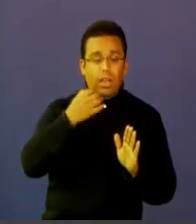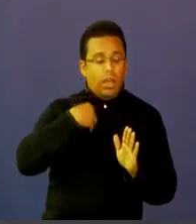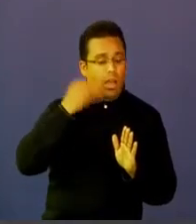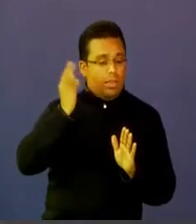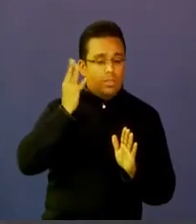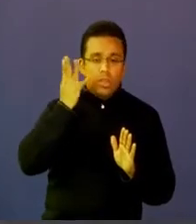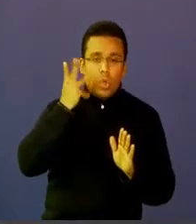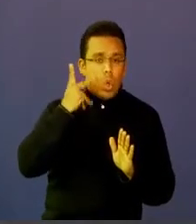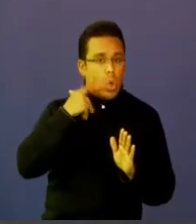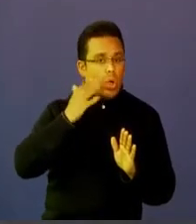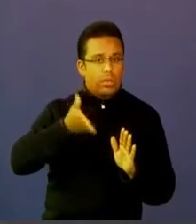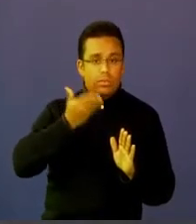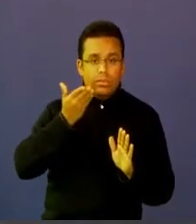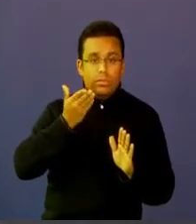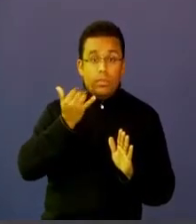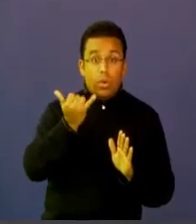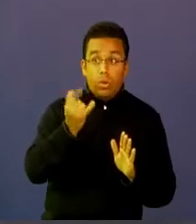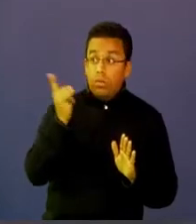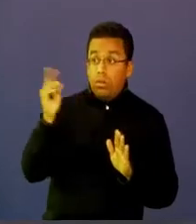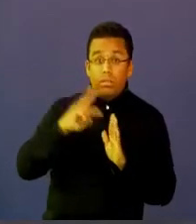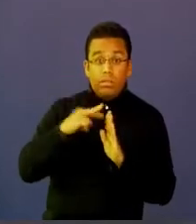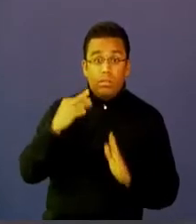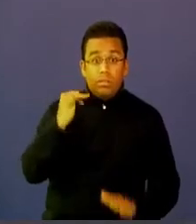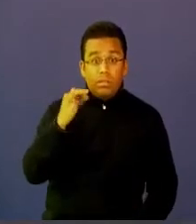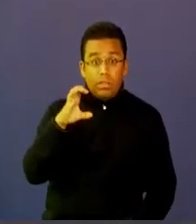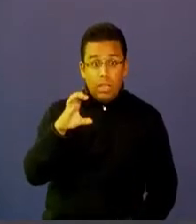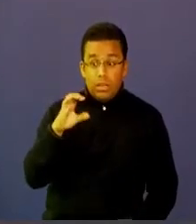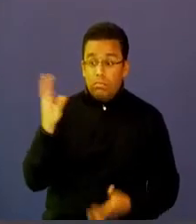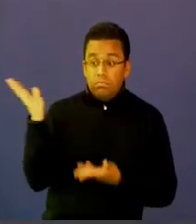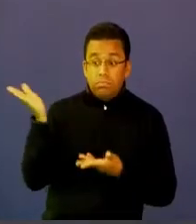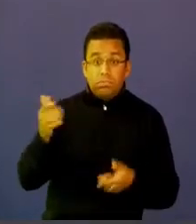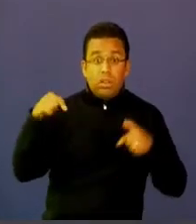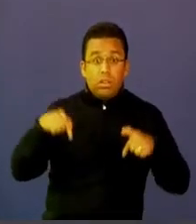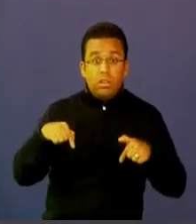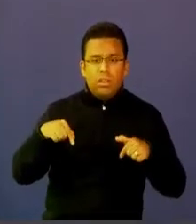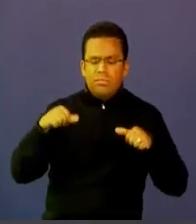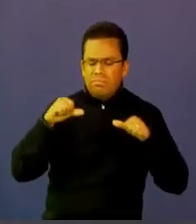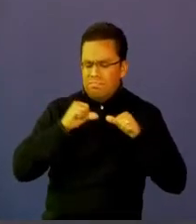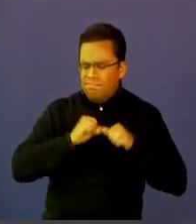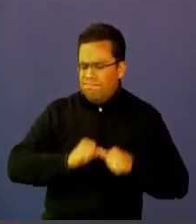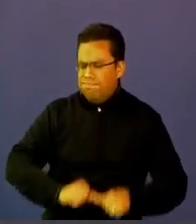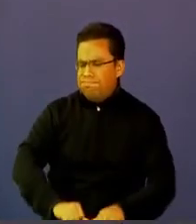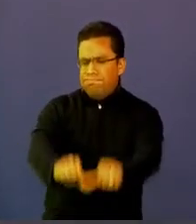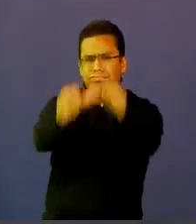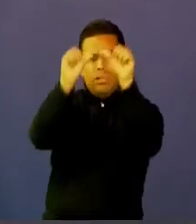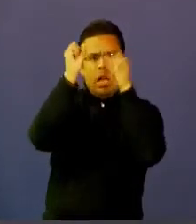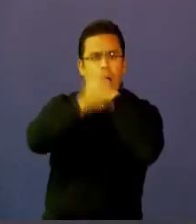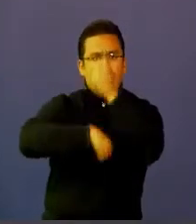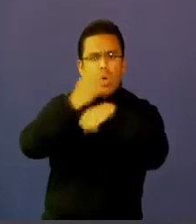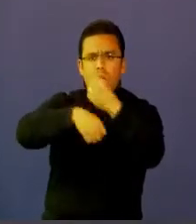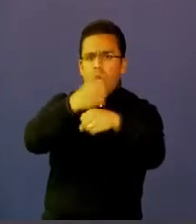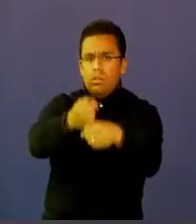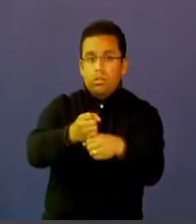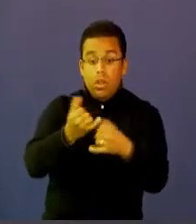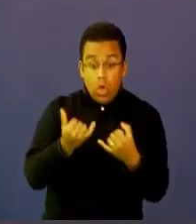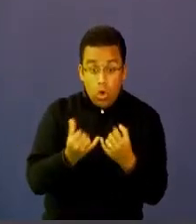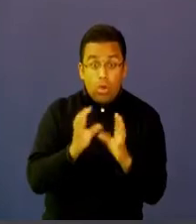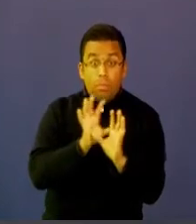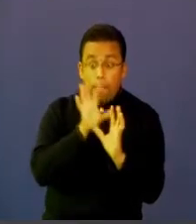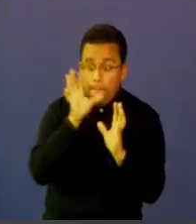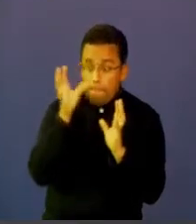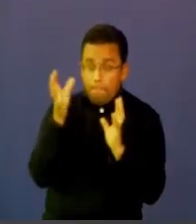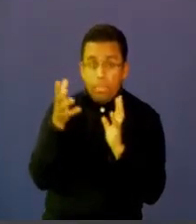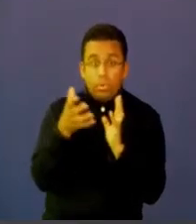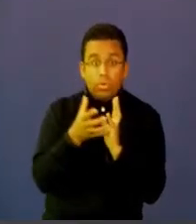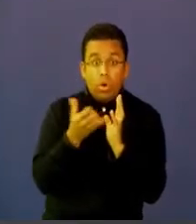comunicaciones llegaron y llegaron para quedarse por muchísimos años y hoy en día el mundo globalizado